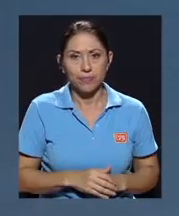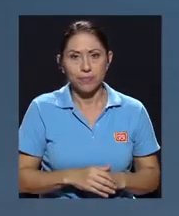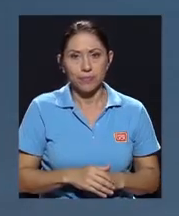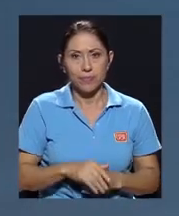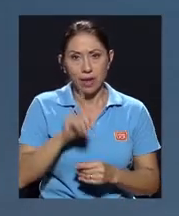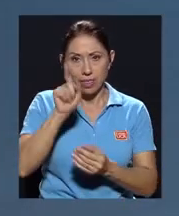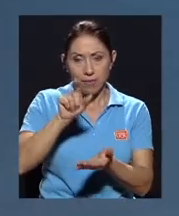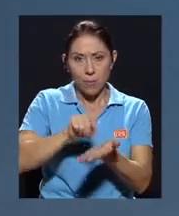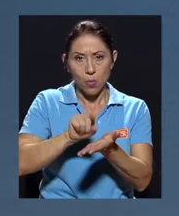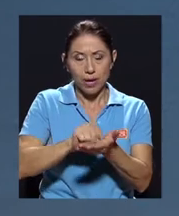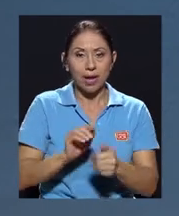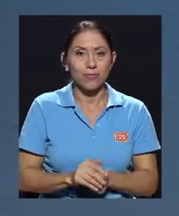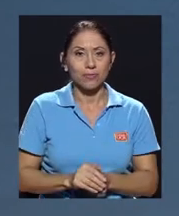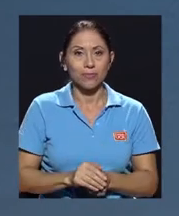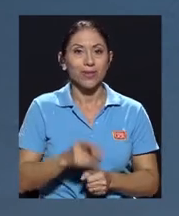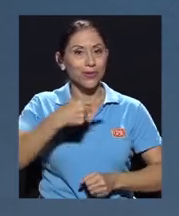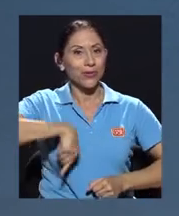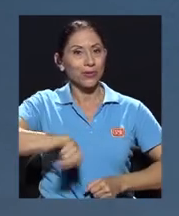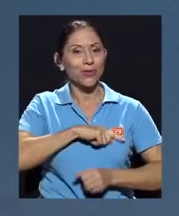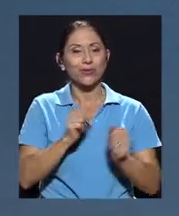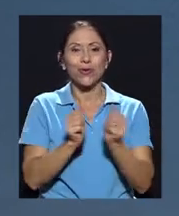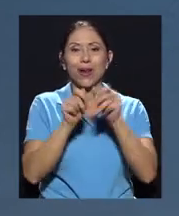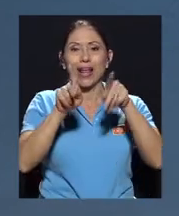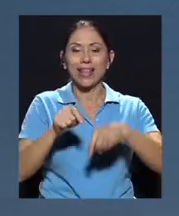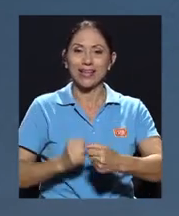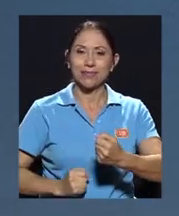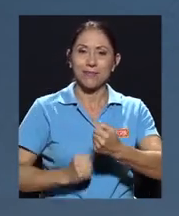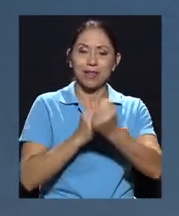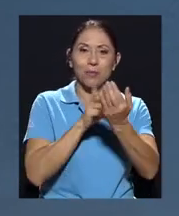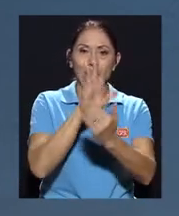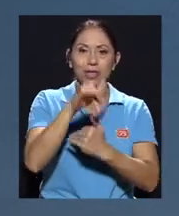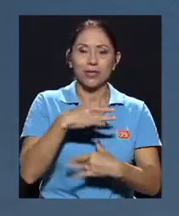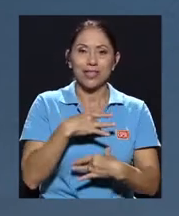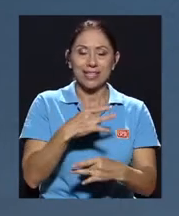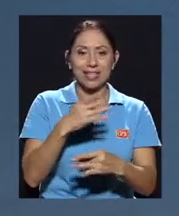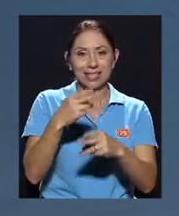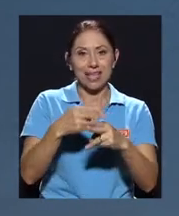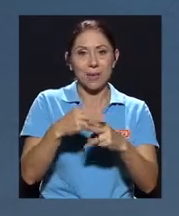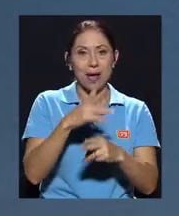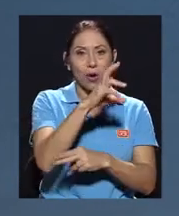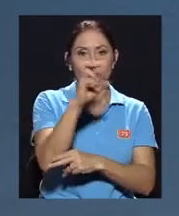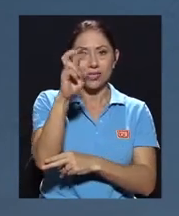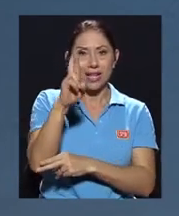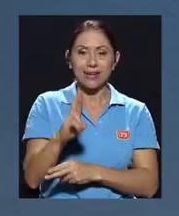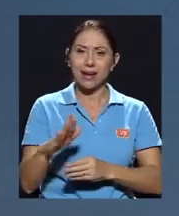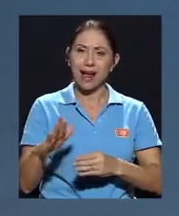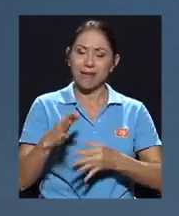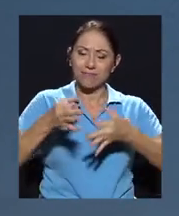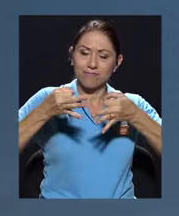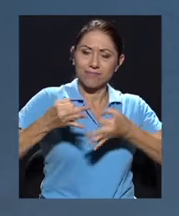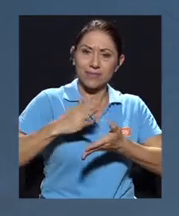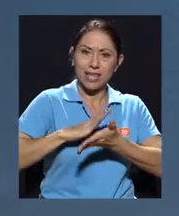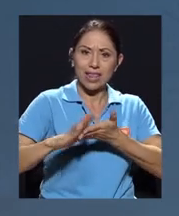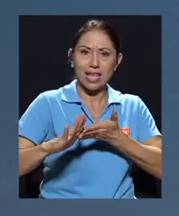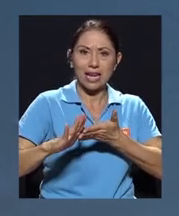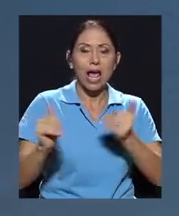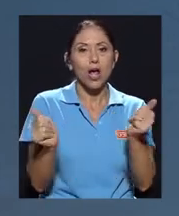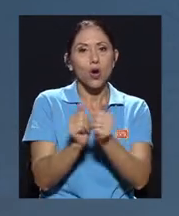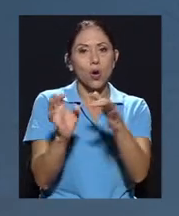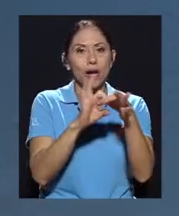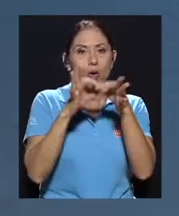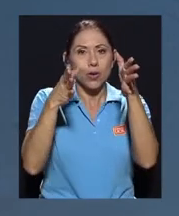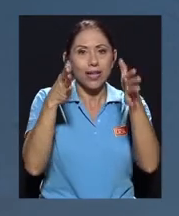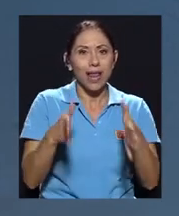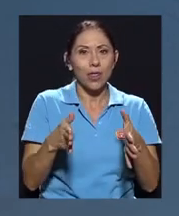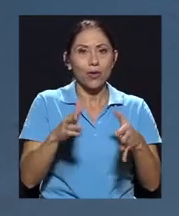con toda la gente que respalda un proyecto muy interesante acá en Costa Rica, que se llama Costa Rica Íntegra, y con el coordinador, en este caso en Costa